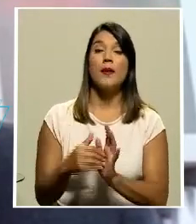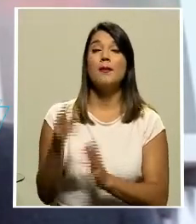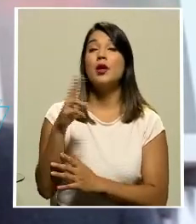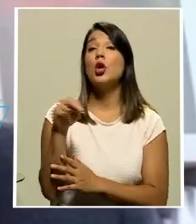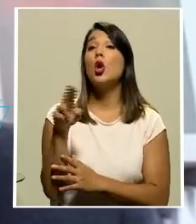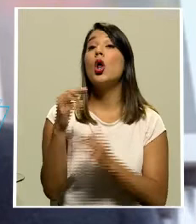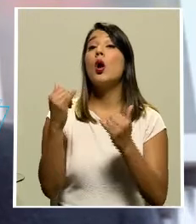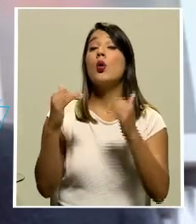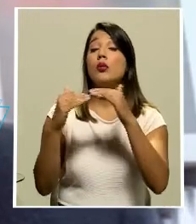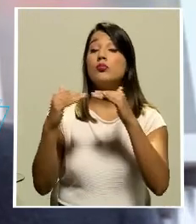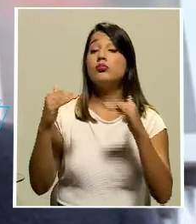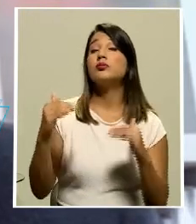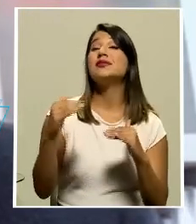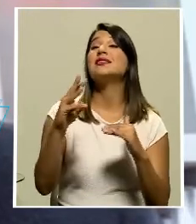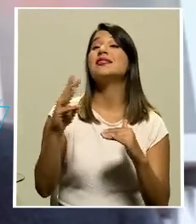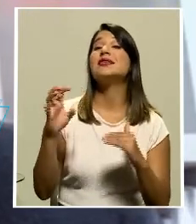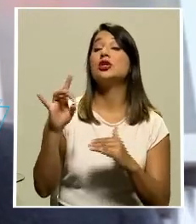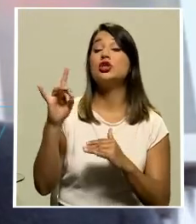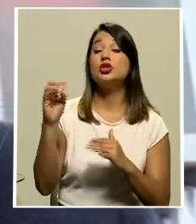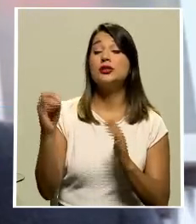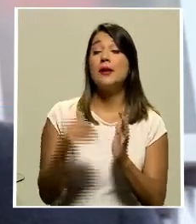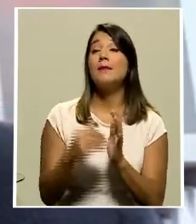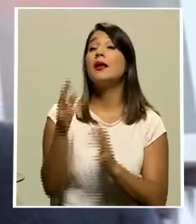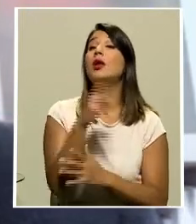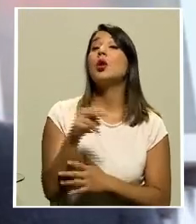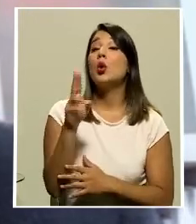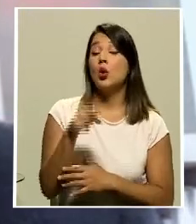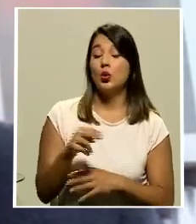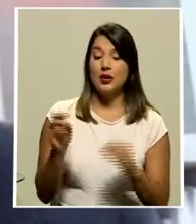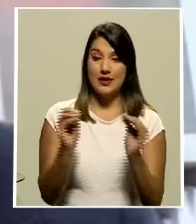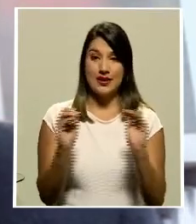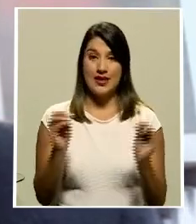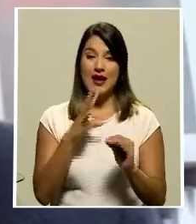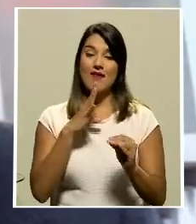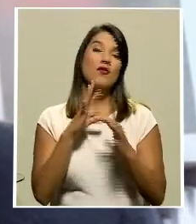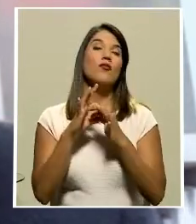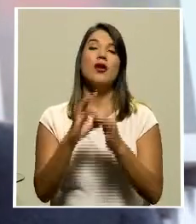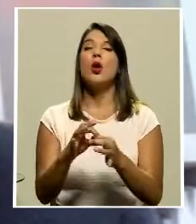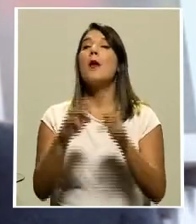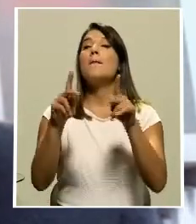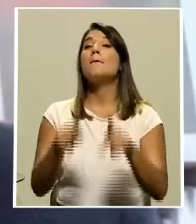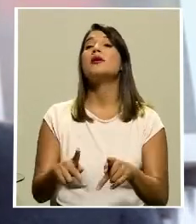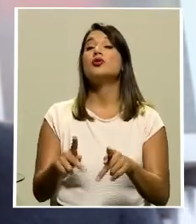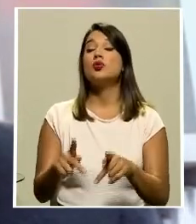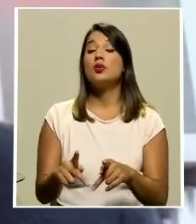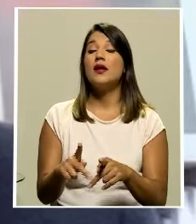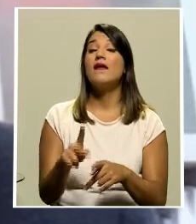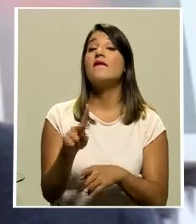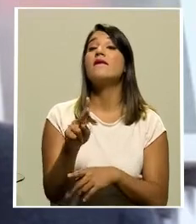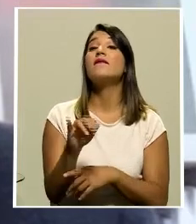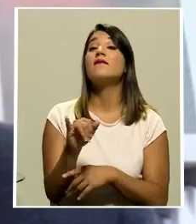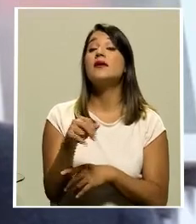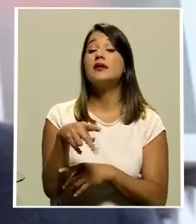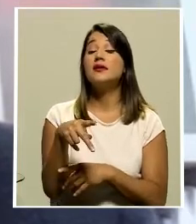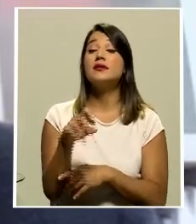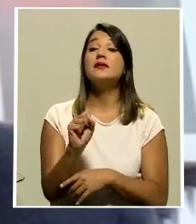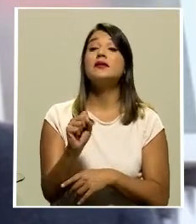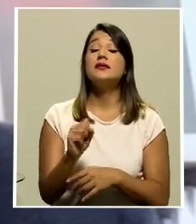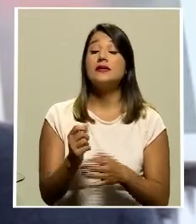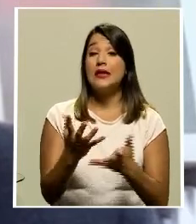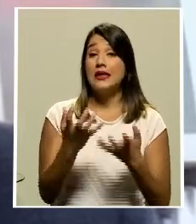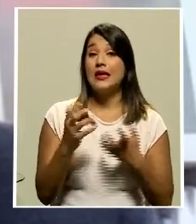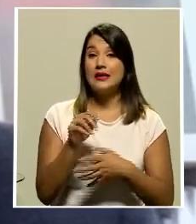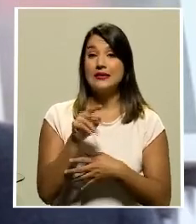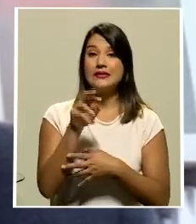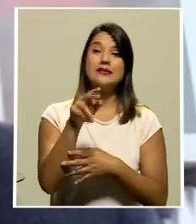mil colones ni tampoco se habló en el caso de las personas físicas de subir el rango máximo de impuesto al